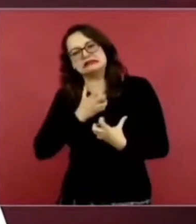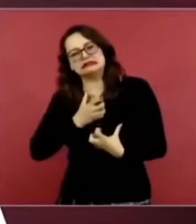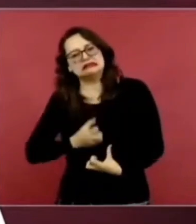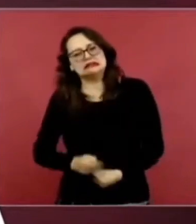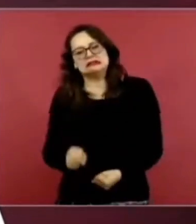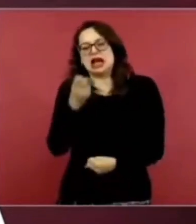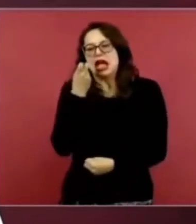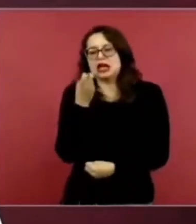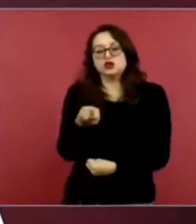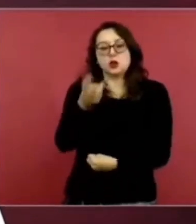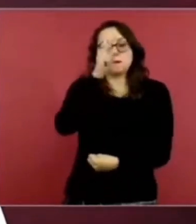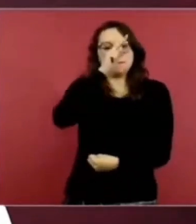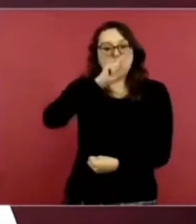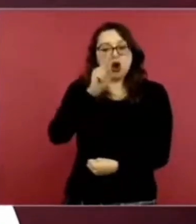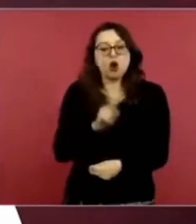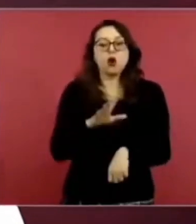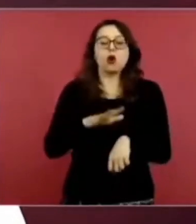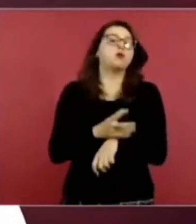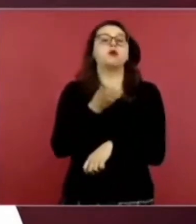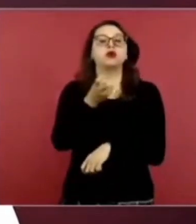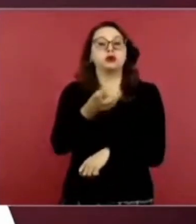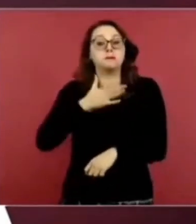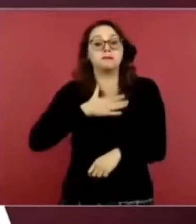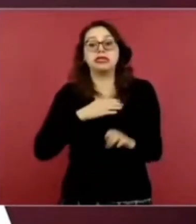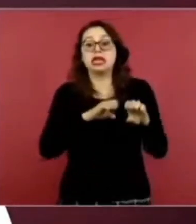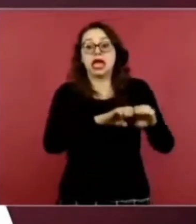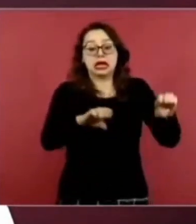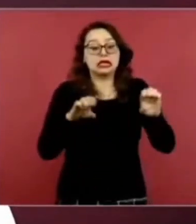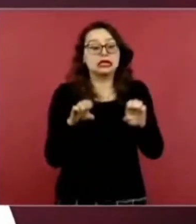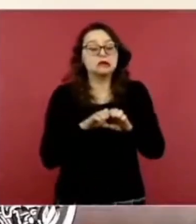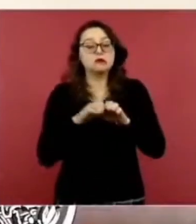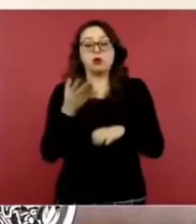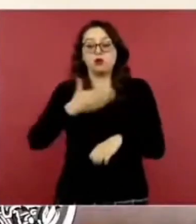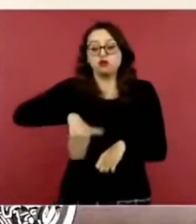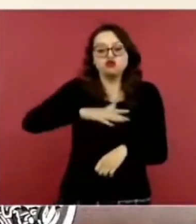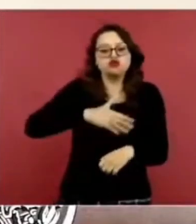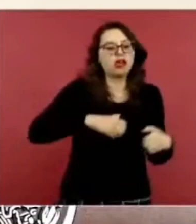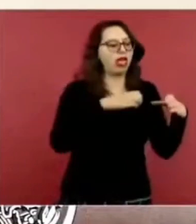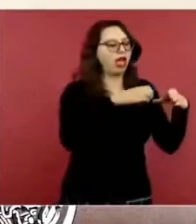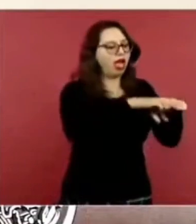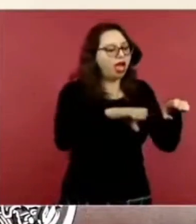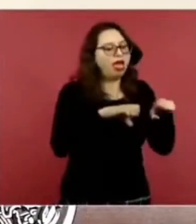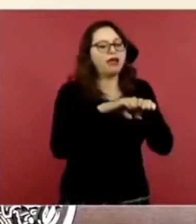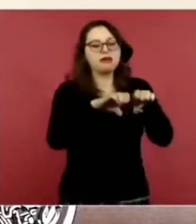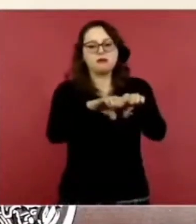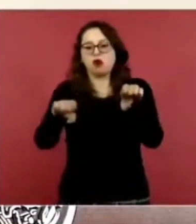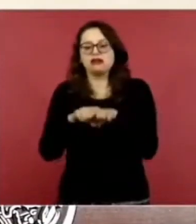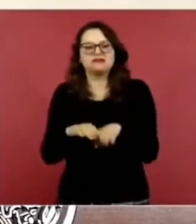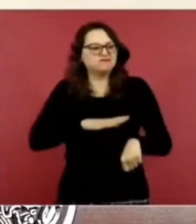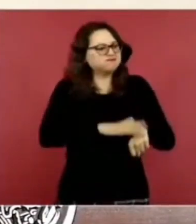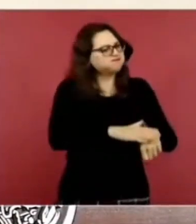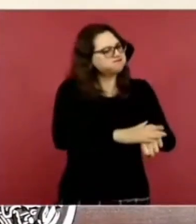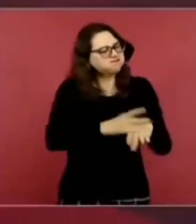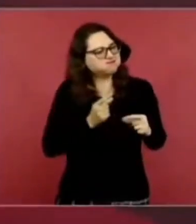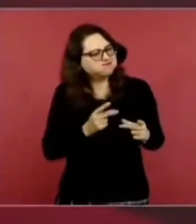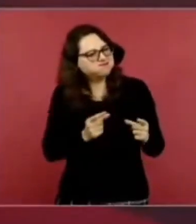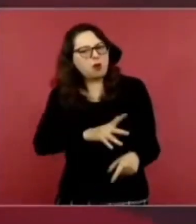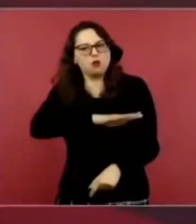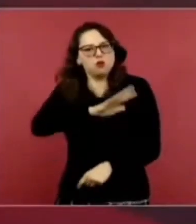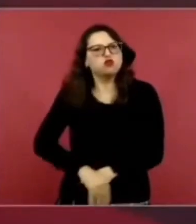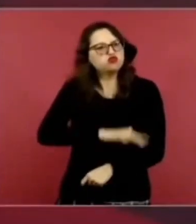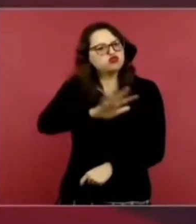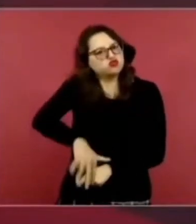eso he instruido a todos los equipos, a todas las brigadas y personalmente estoy al frente de las brigadas de